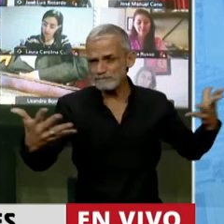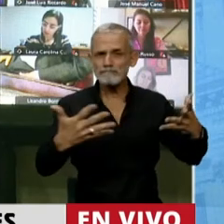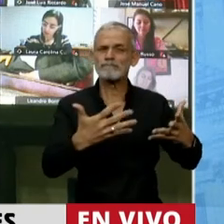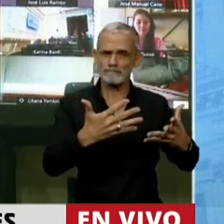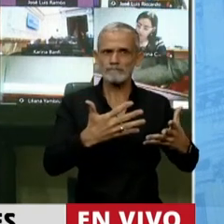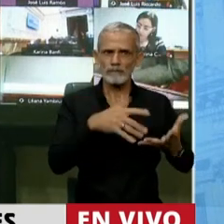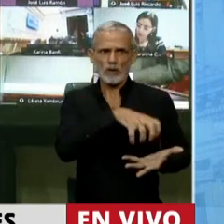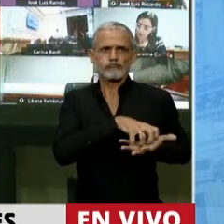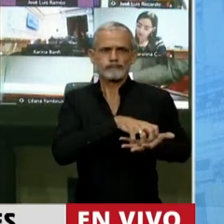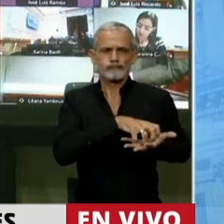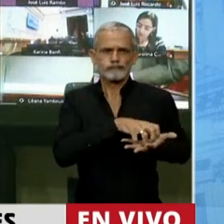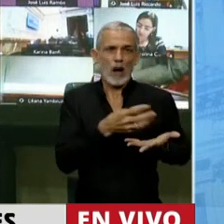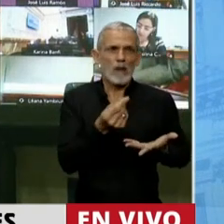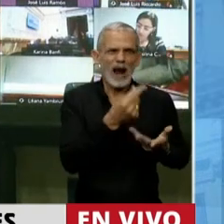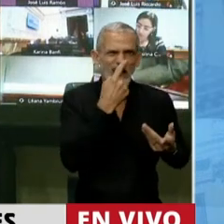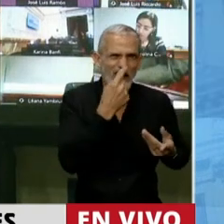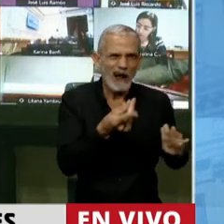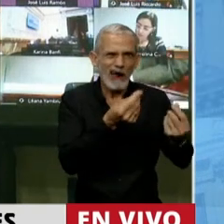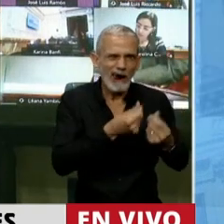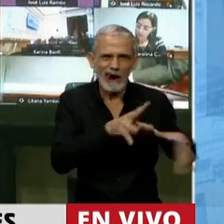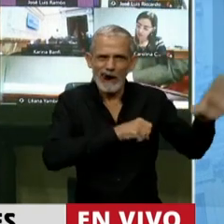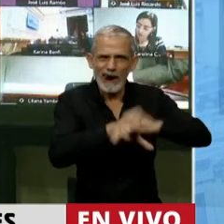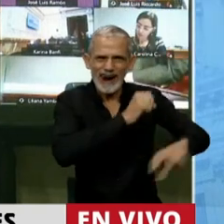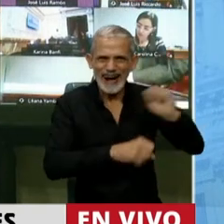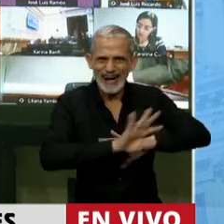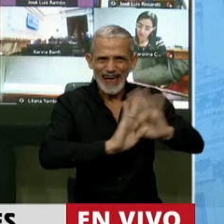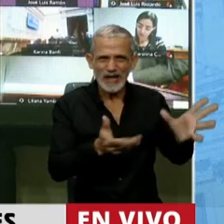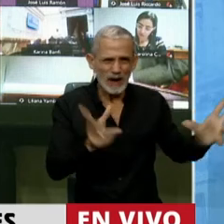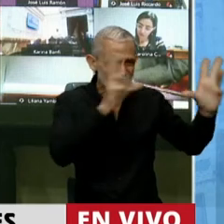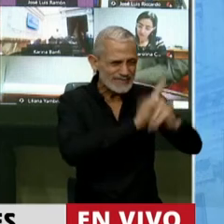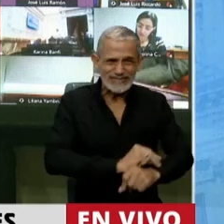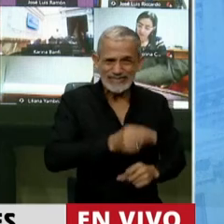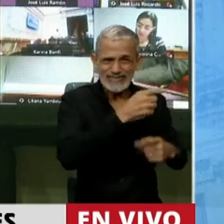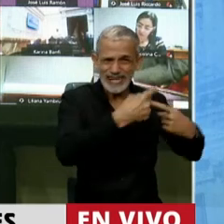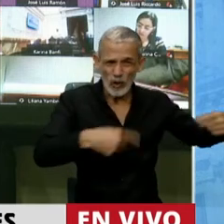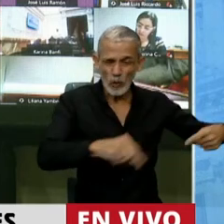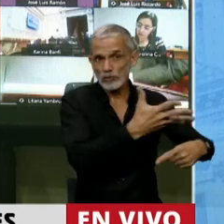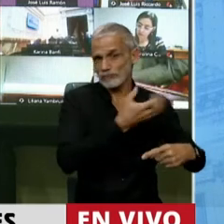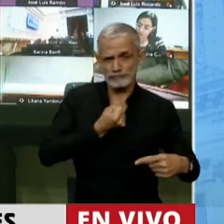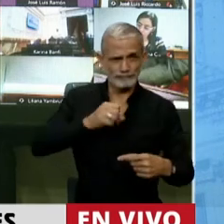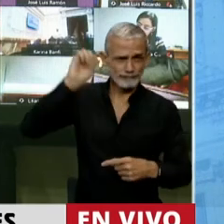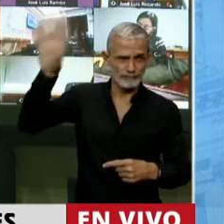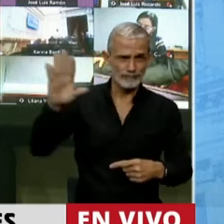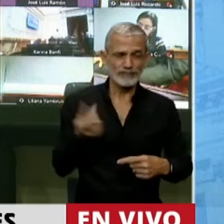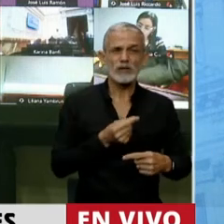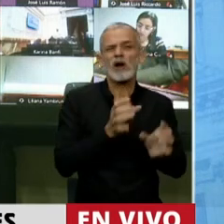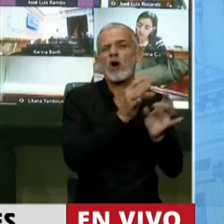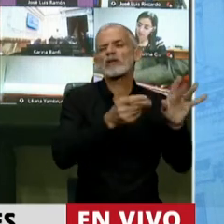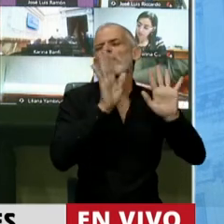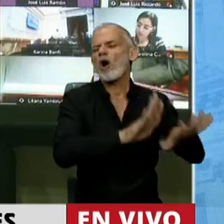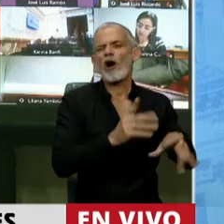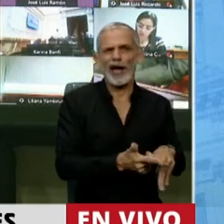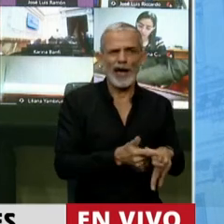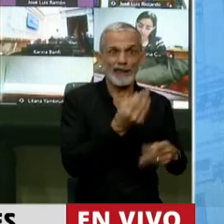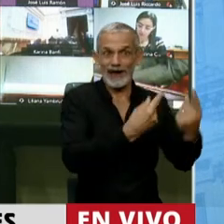monopolios capitalistas que lo único que quieren es saquear los recursos y bueno, nos dejan la contaminación